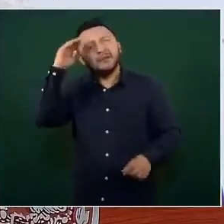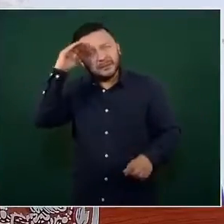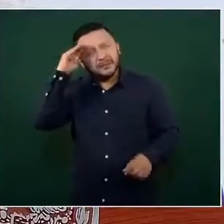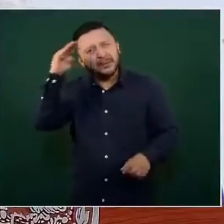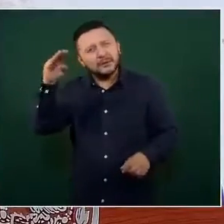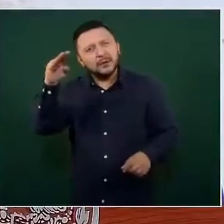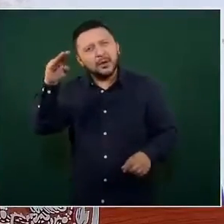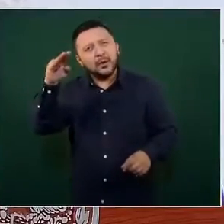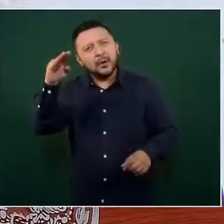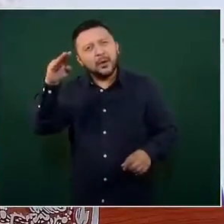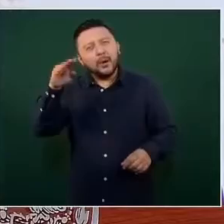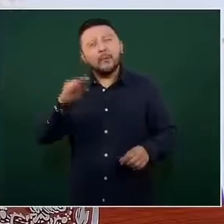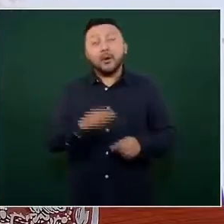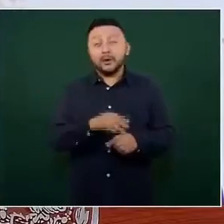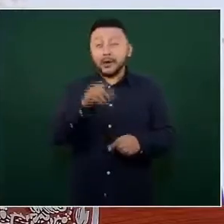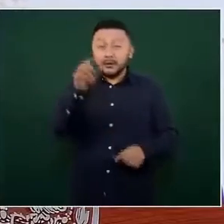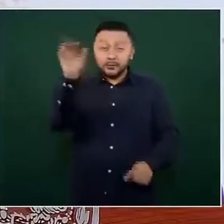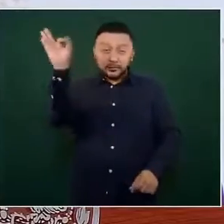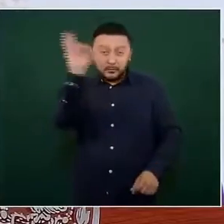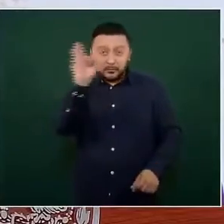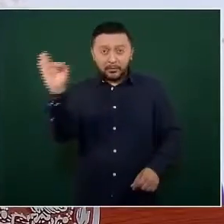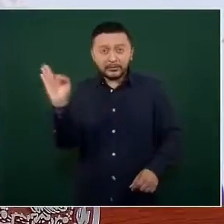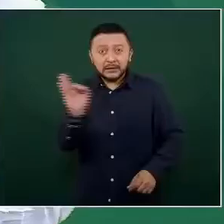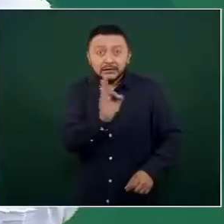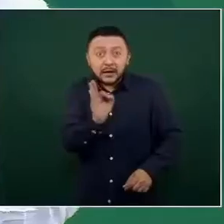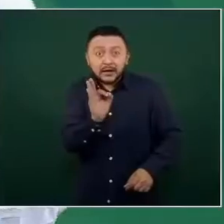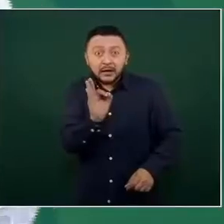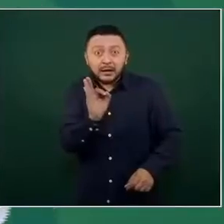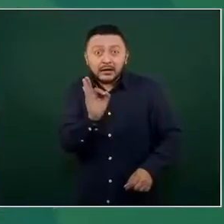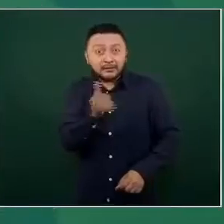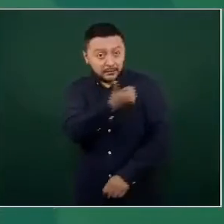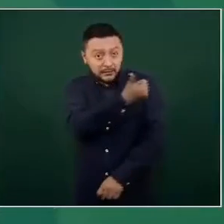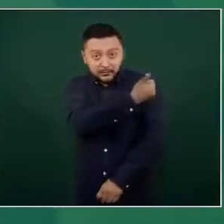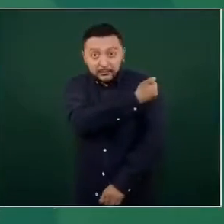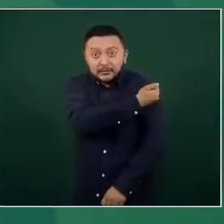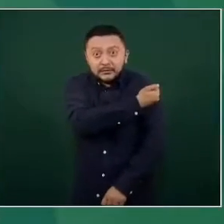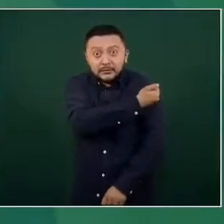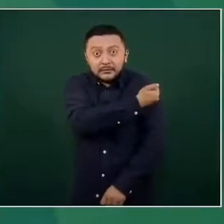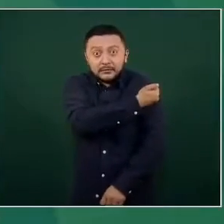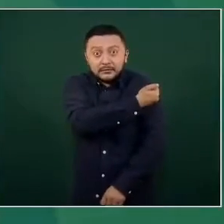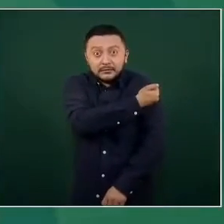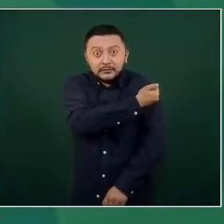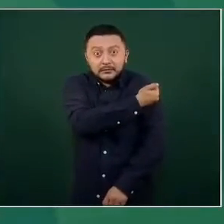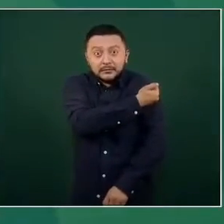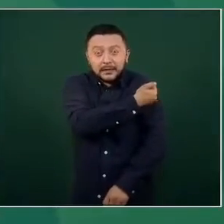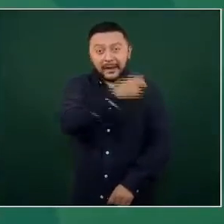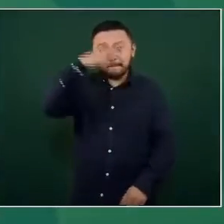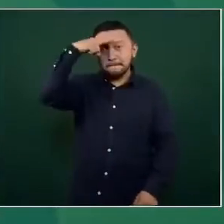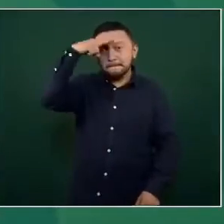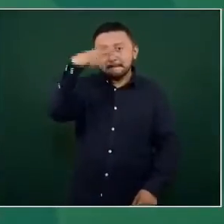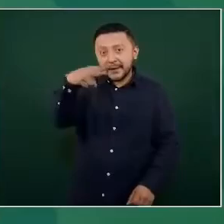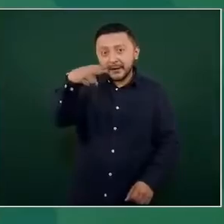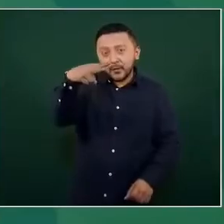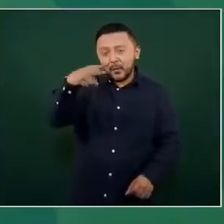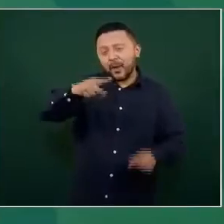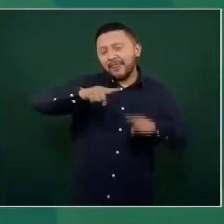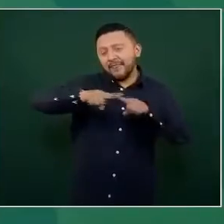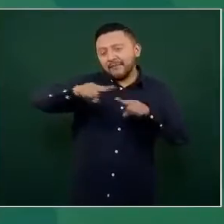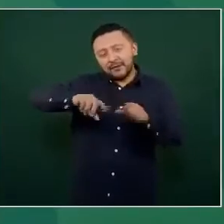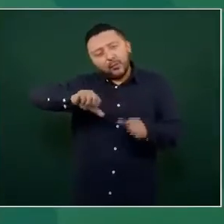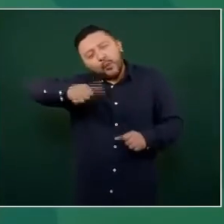porque los porcentajes de vacunación en México con relación